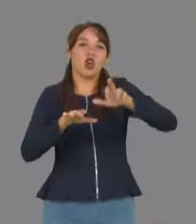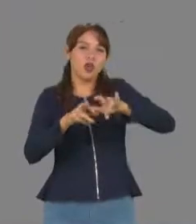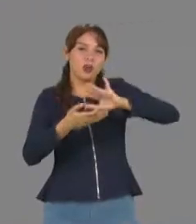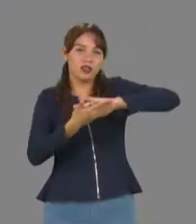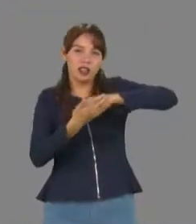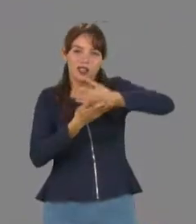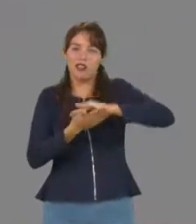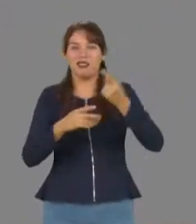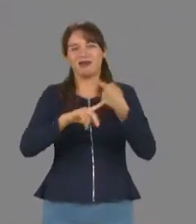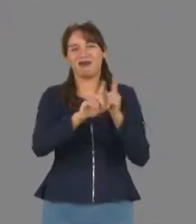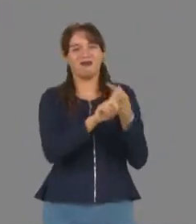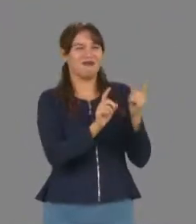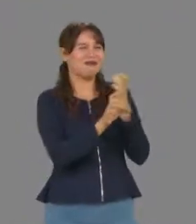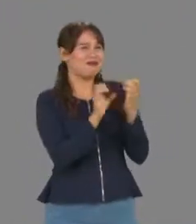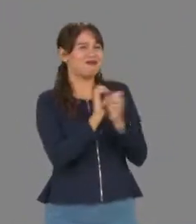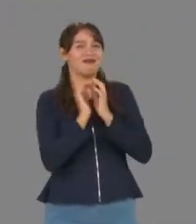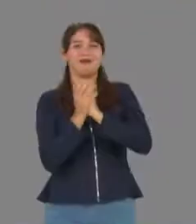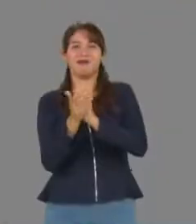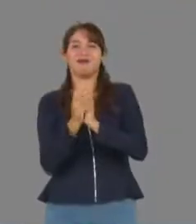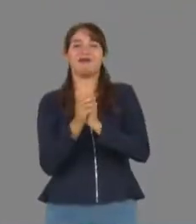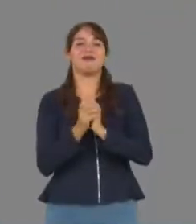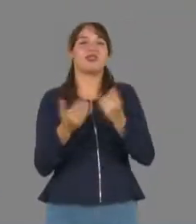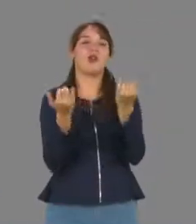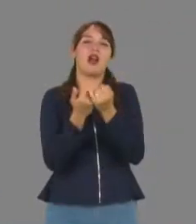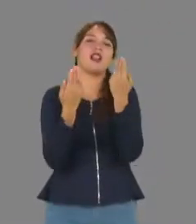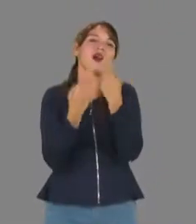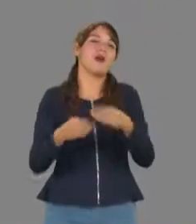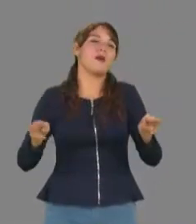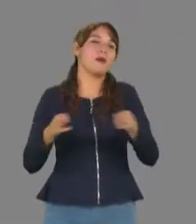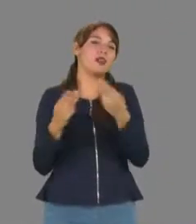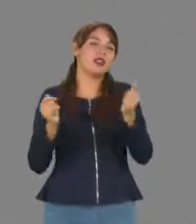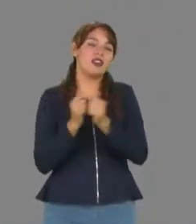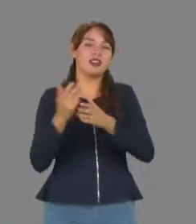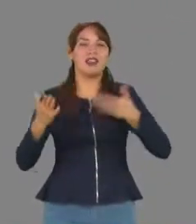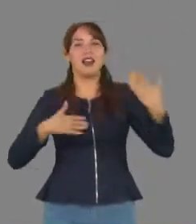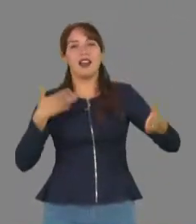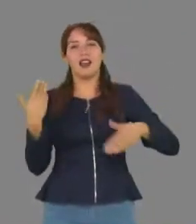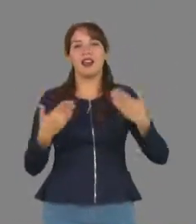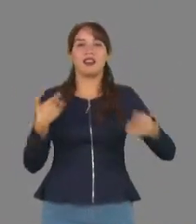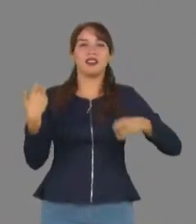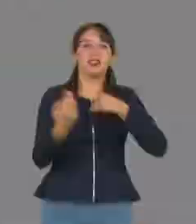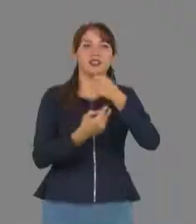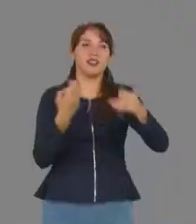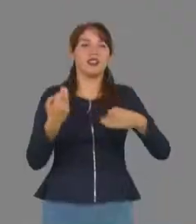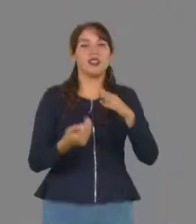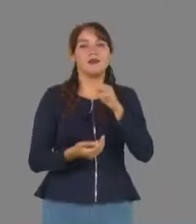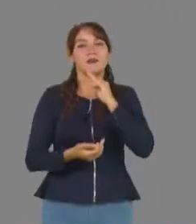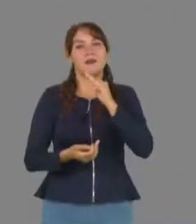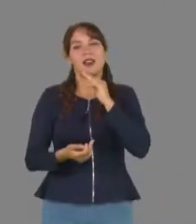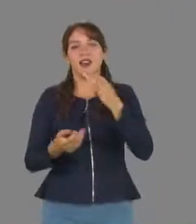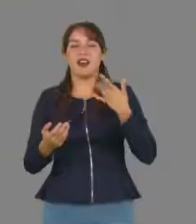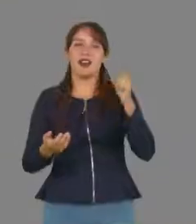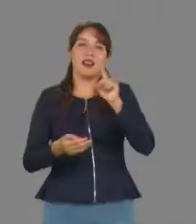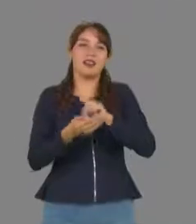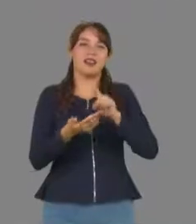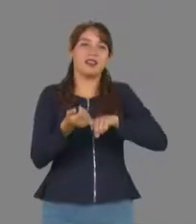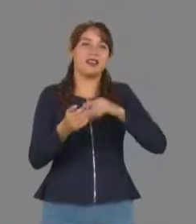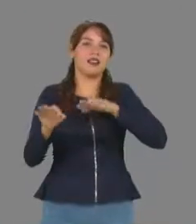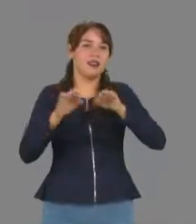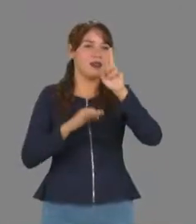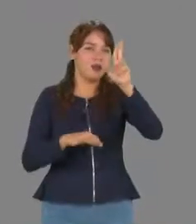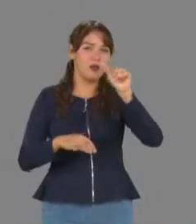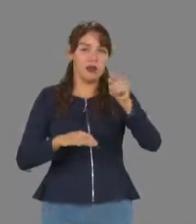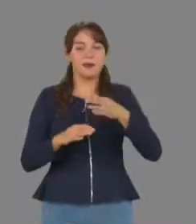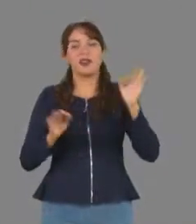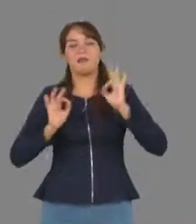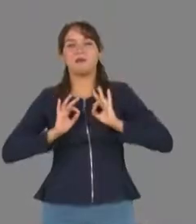portátiles, entre muchos artículos más. Música acorde a la celebración amenizó la mañana dedicada a las madres universitarias, quienes se dejaron